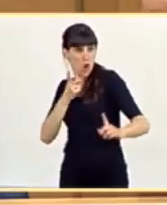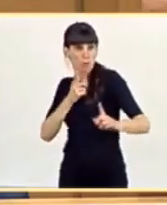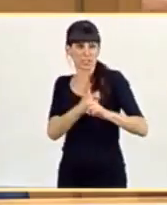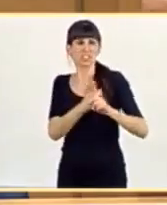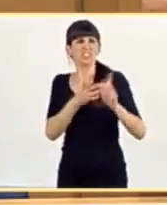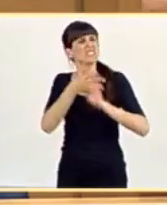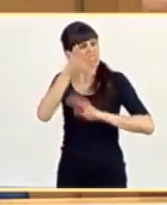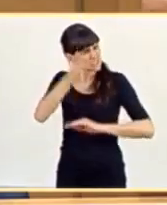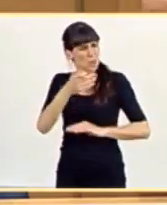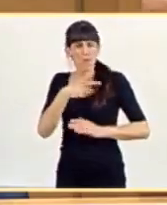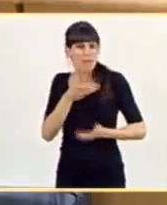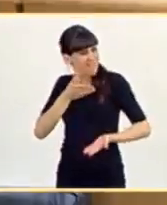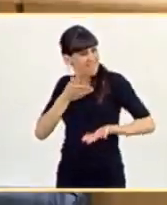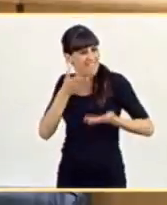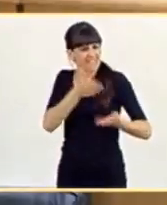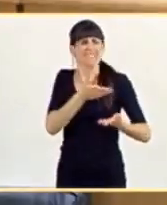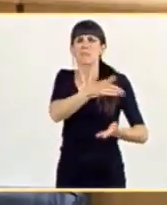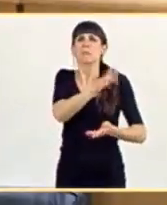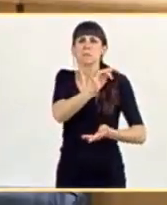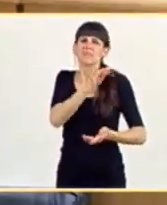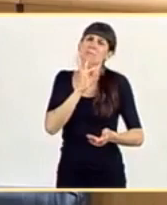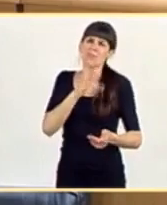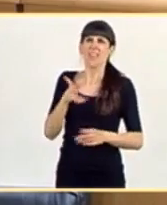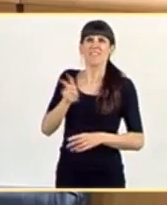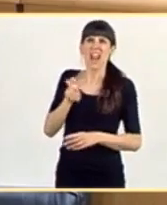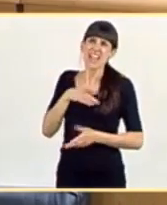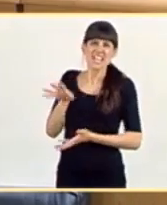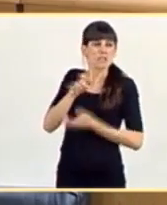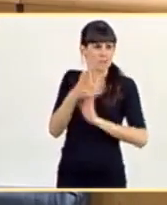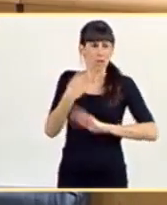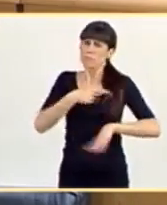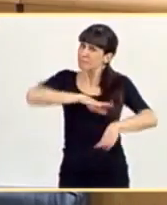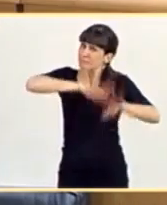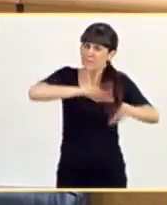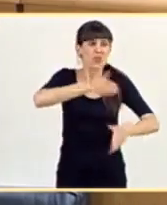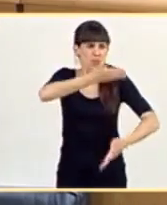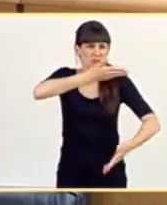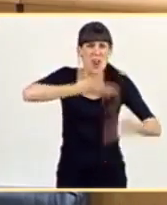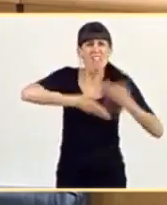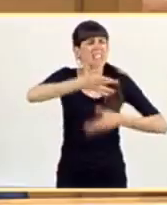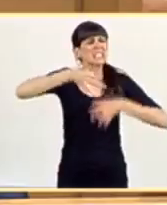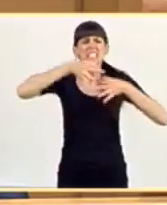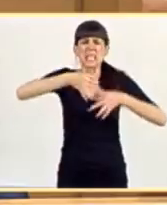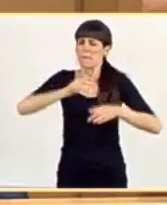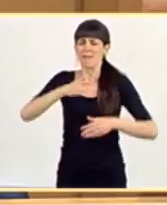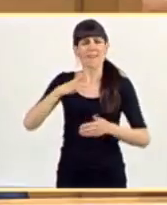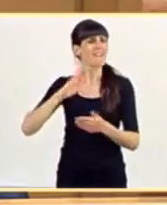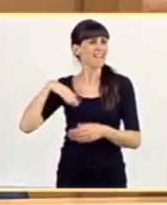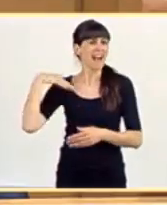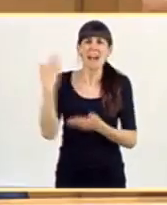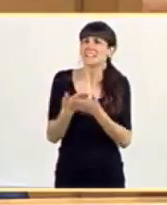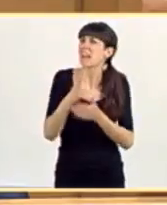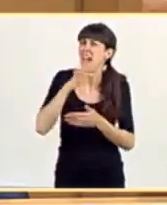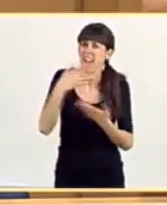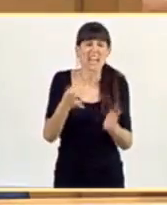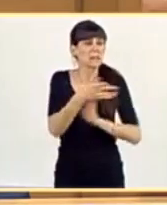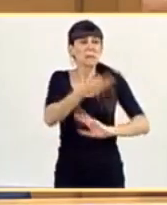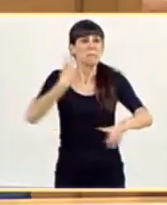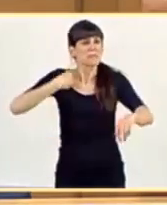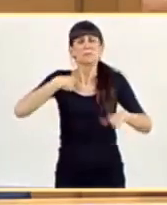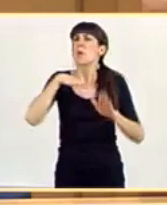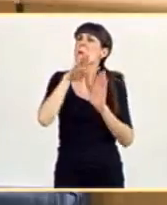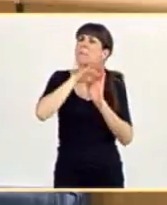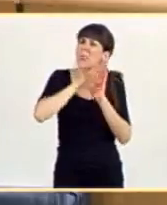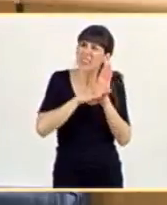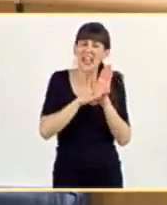habrían beneficiado una vez más de nuestra posición leal y colaboradora, como siempre hemos tenido. Habrían tomado las mismas